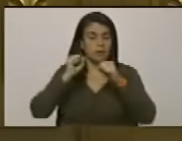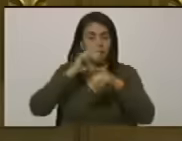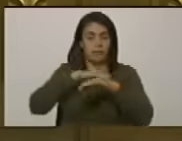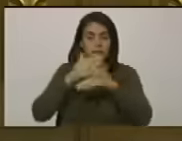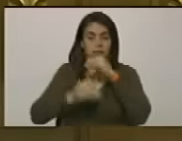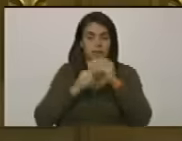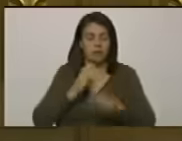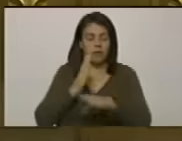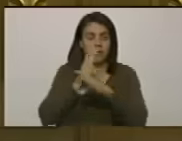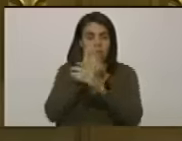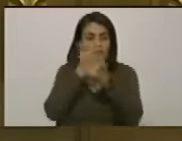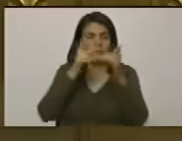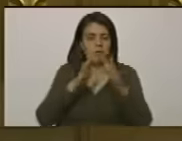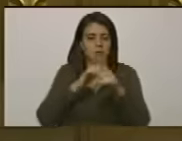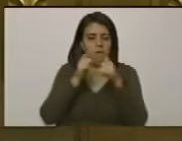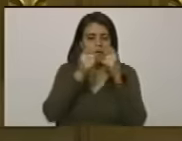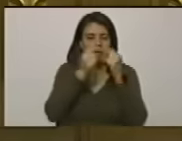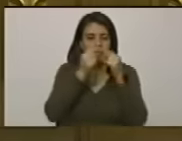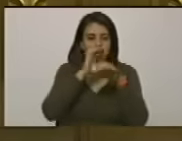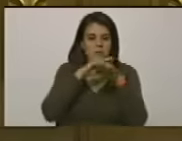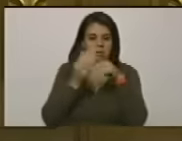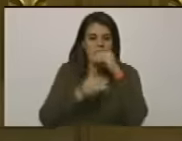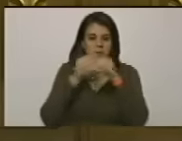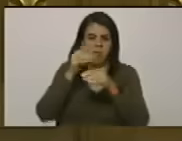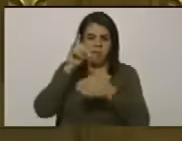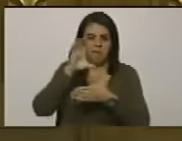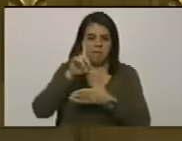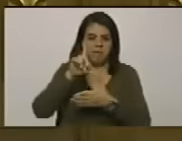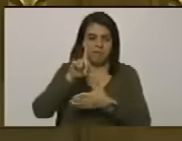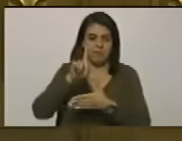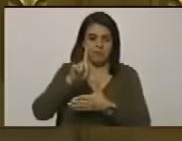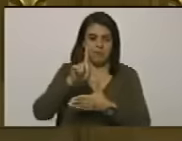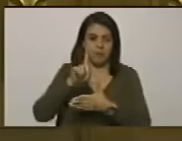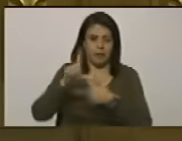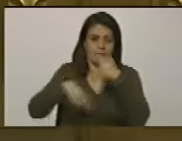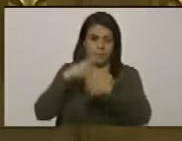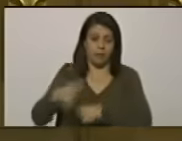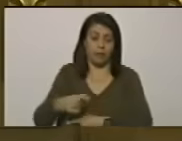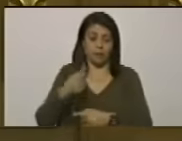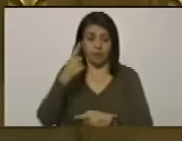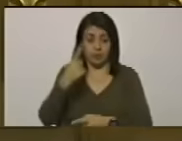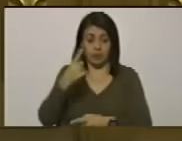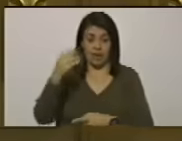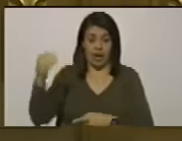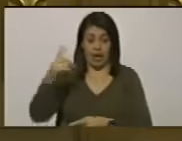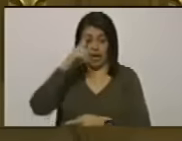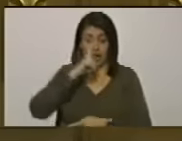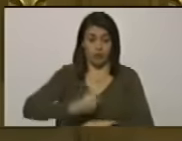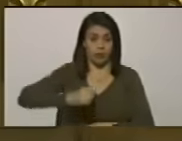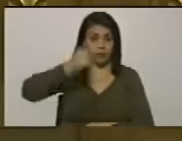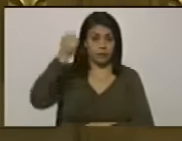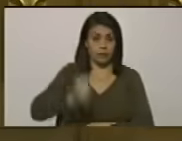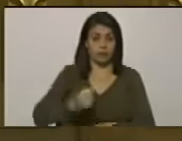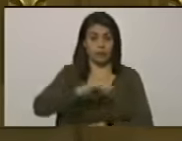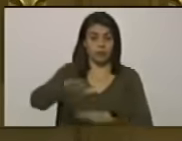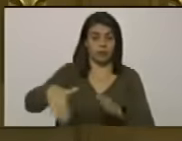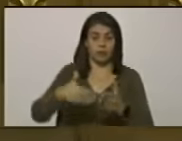contra el liberalismo económico en América Latina tras un siglo de rebeldía en